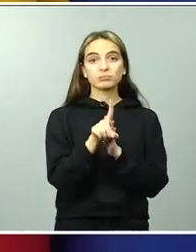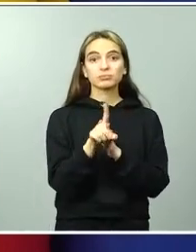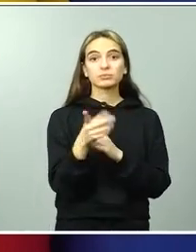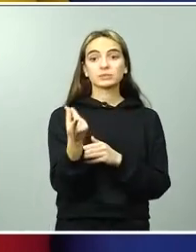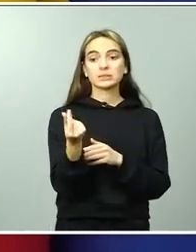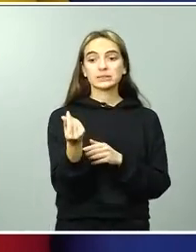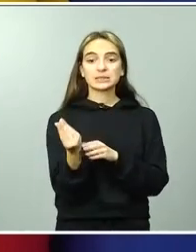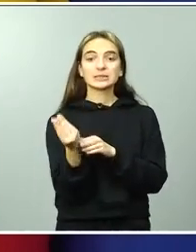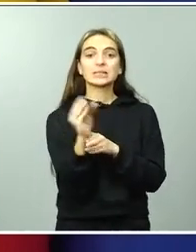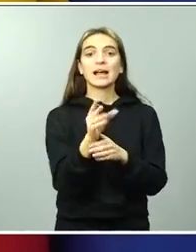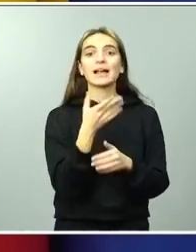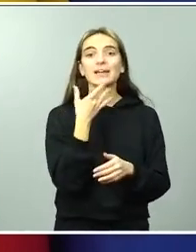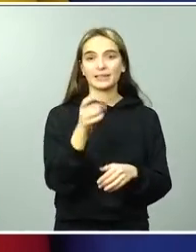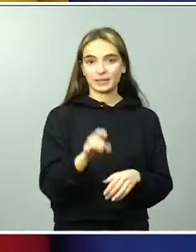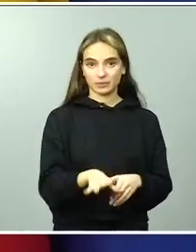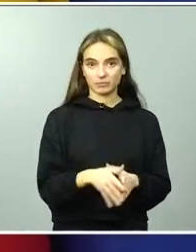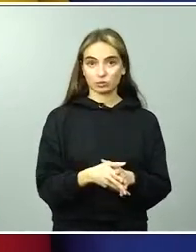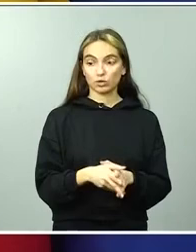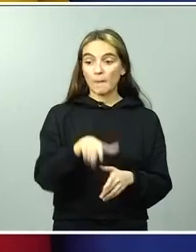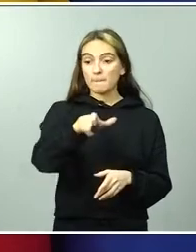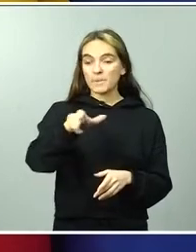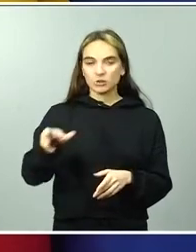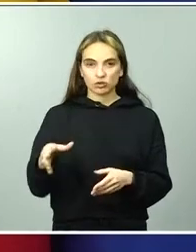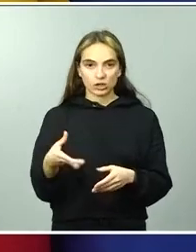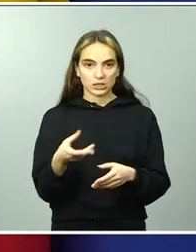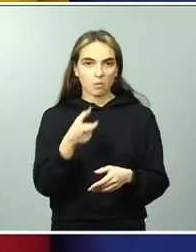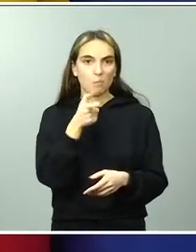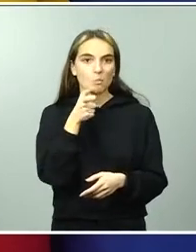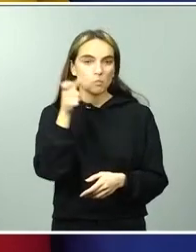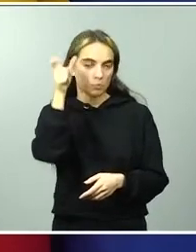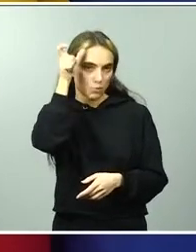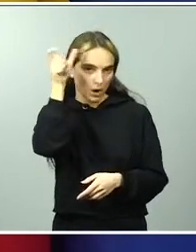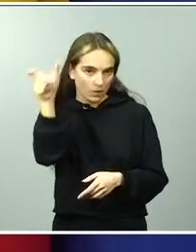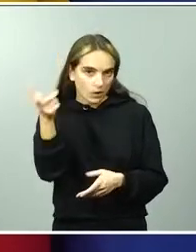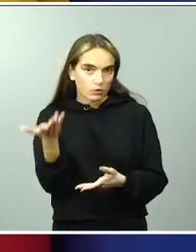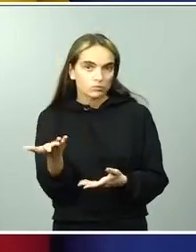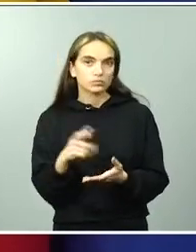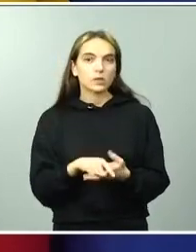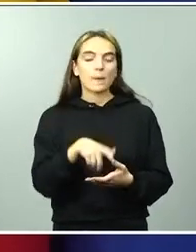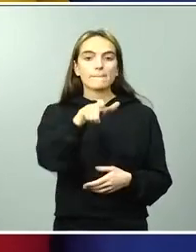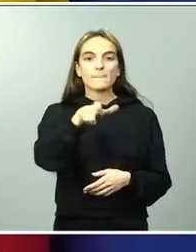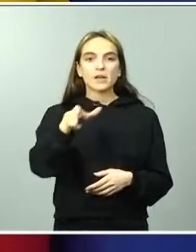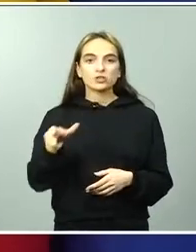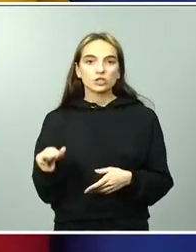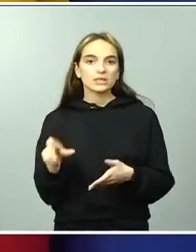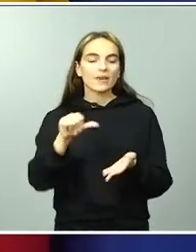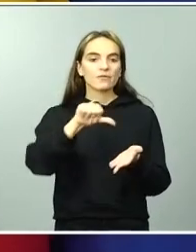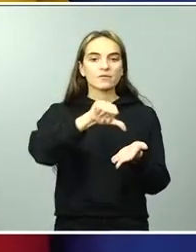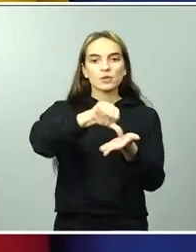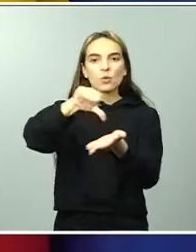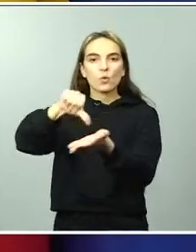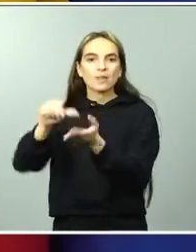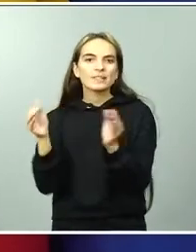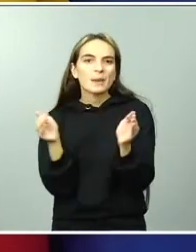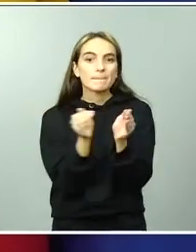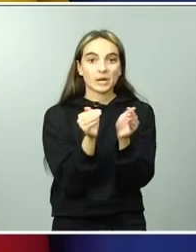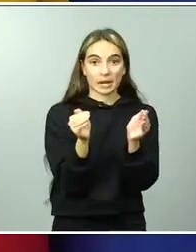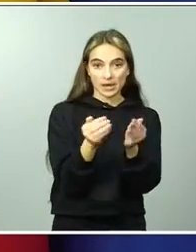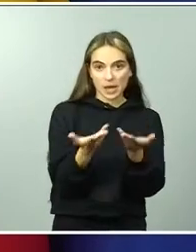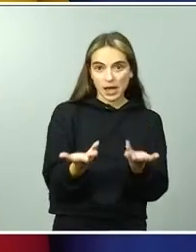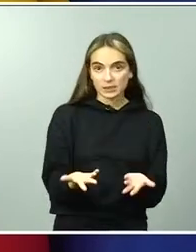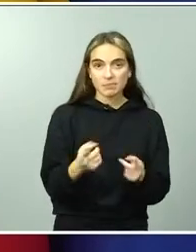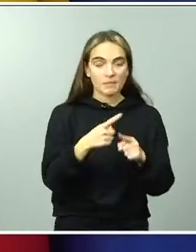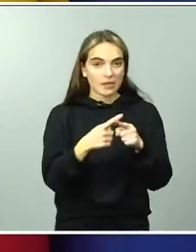muchos jóvenes de pueblo, muchos jóvenes de pequeñas y medianas ciudades, creo que, en aquí nos